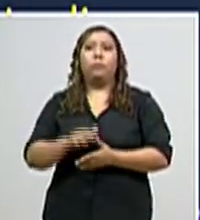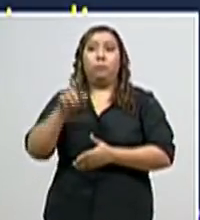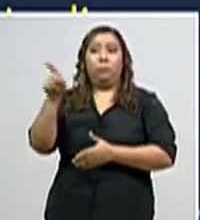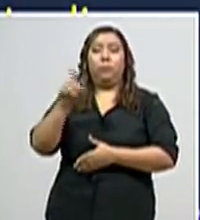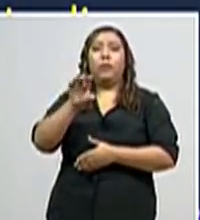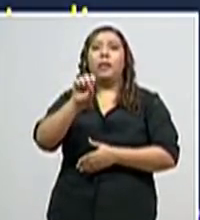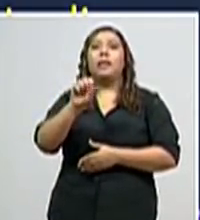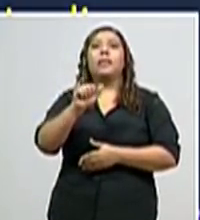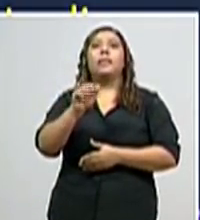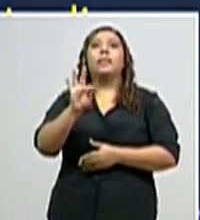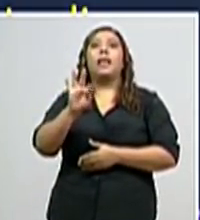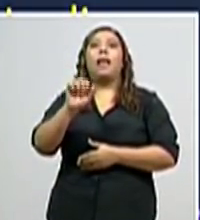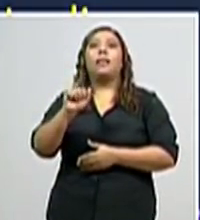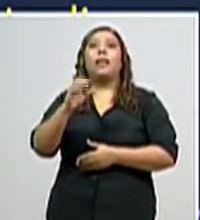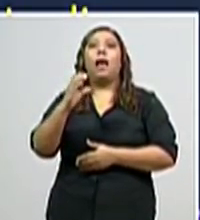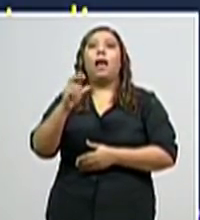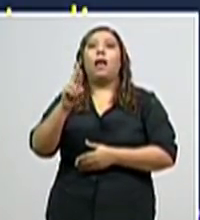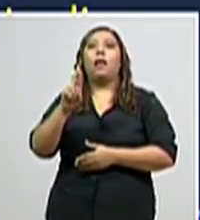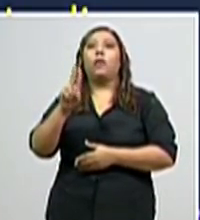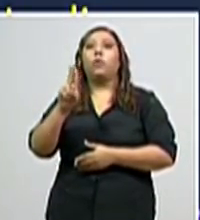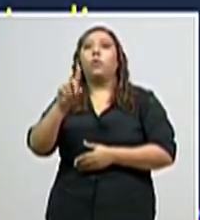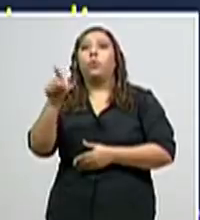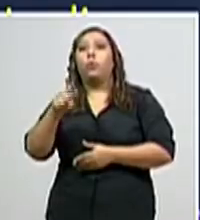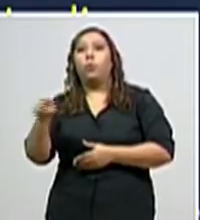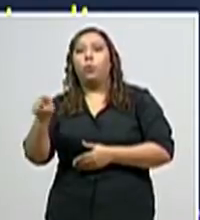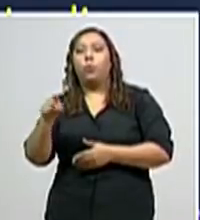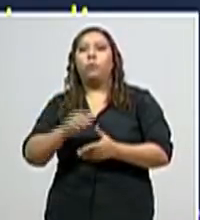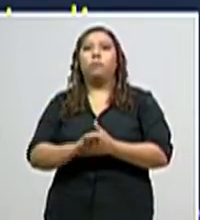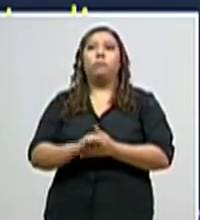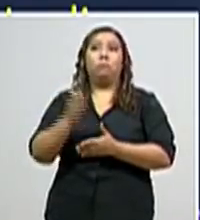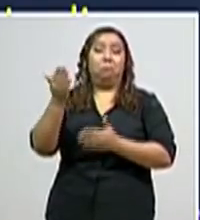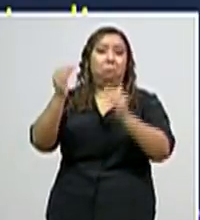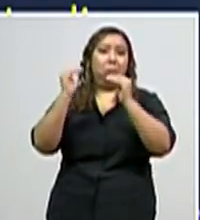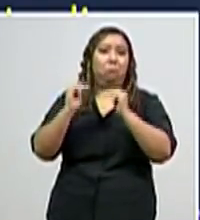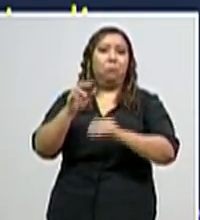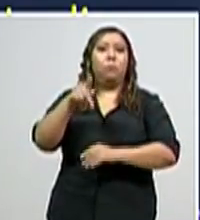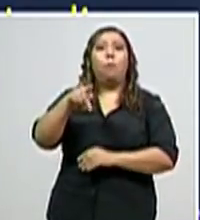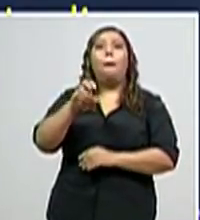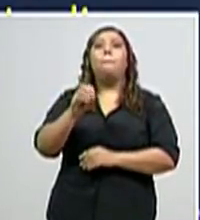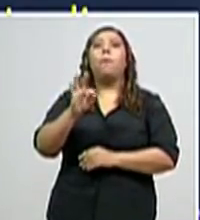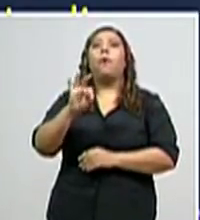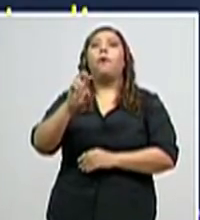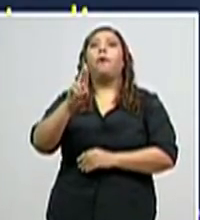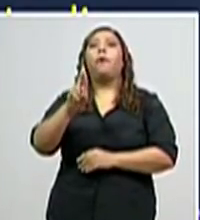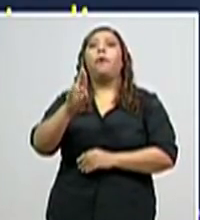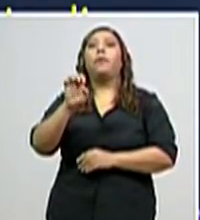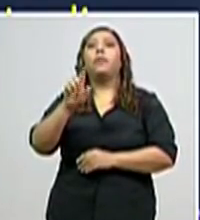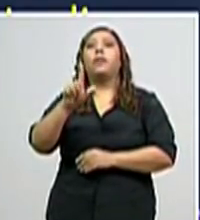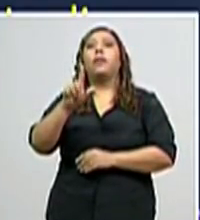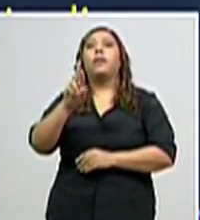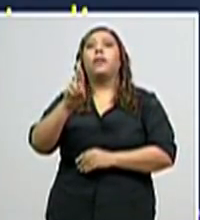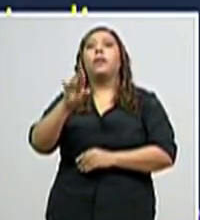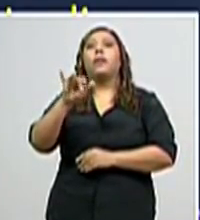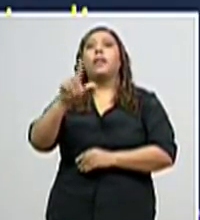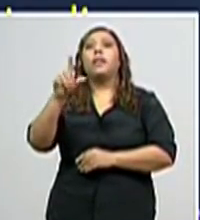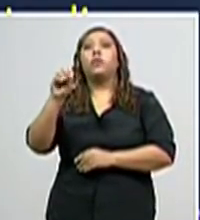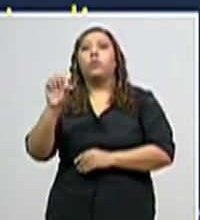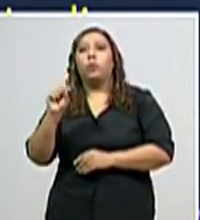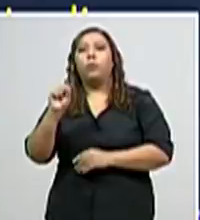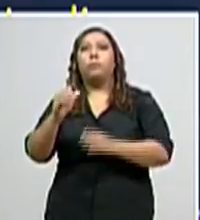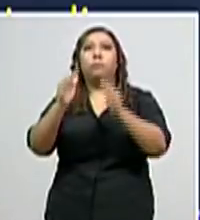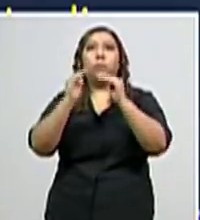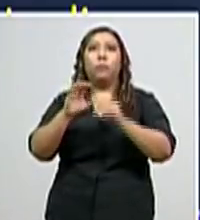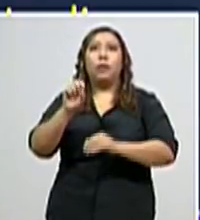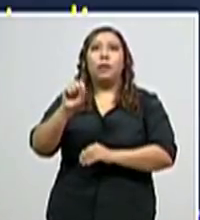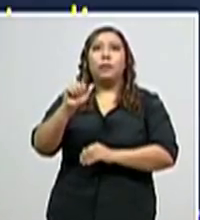sala de triaje Santa Cruz. En Potrerillos, en Suyapa y en Cabañas. En San Francisco, Barrio Las Brisas